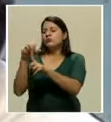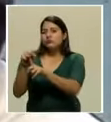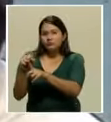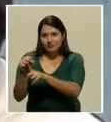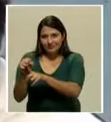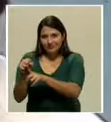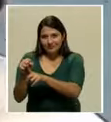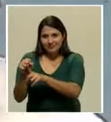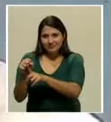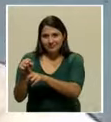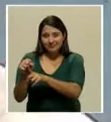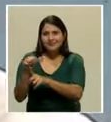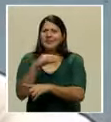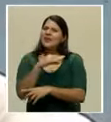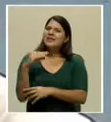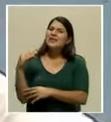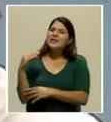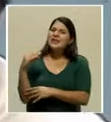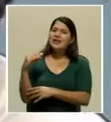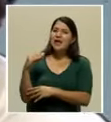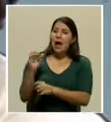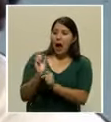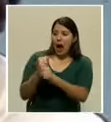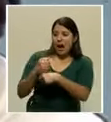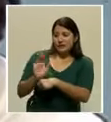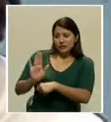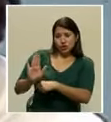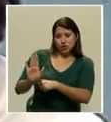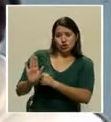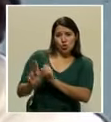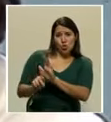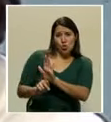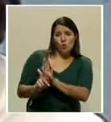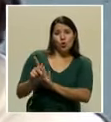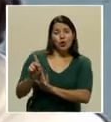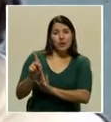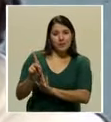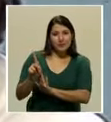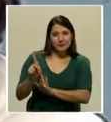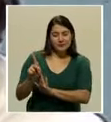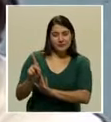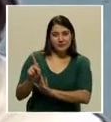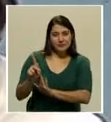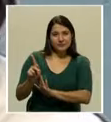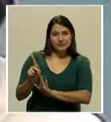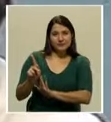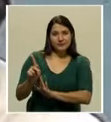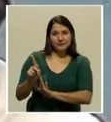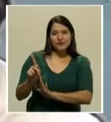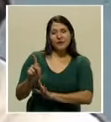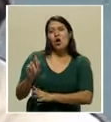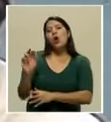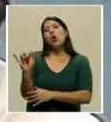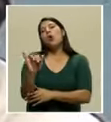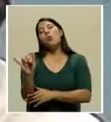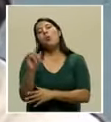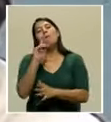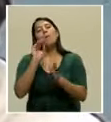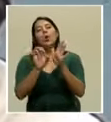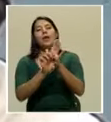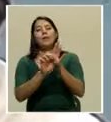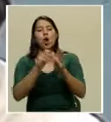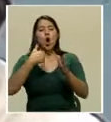Y hacen su propio programa. Como el zapatero que hace